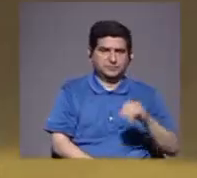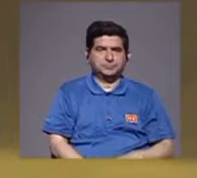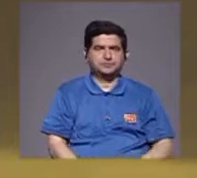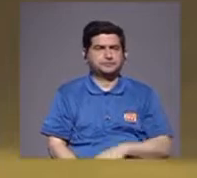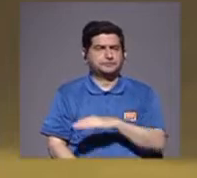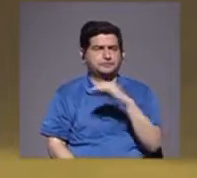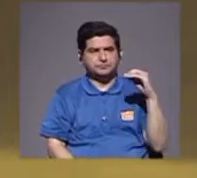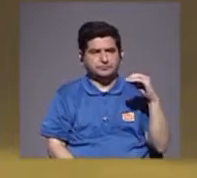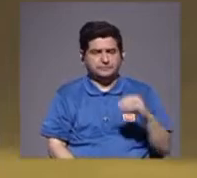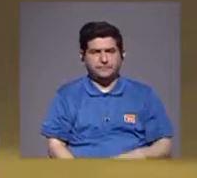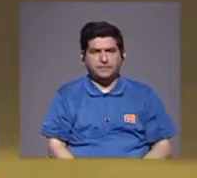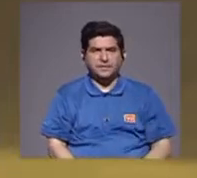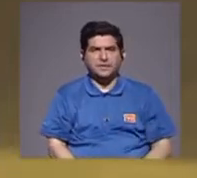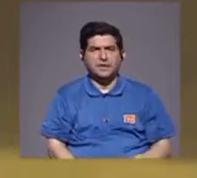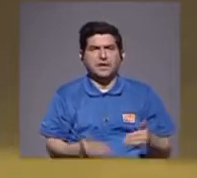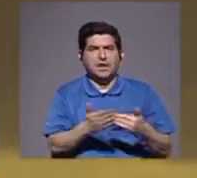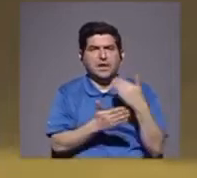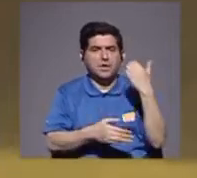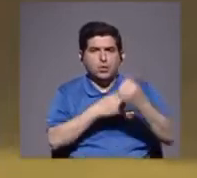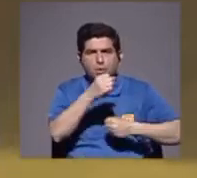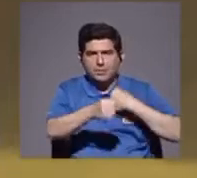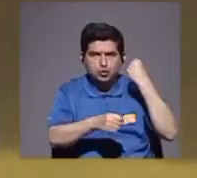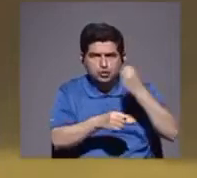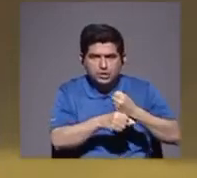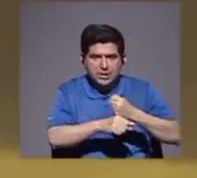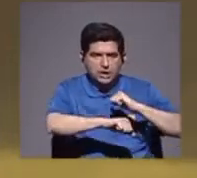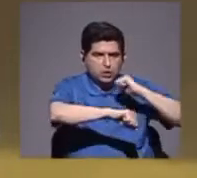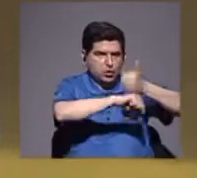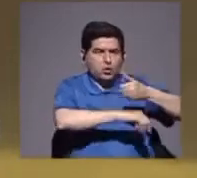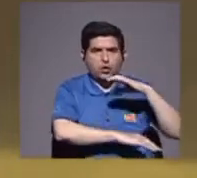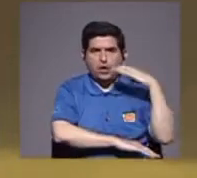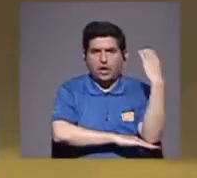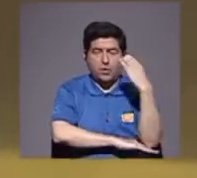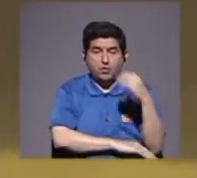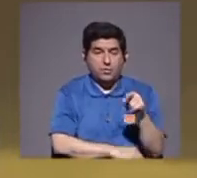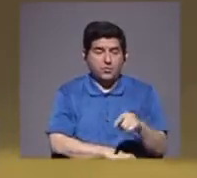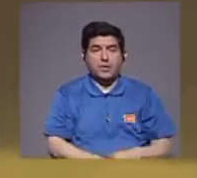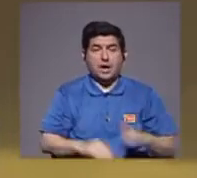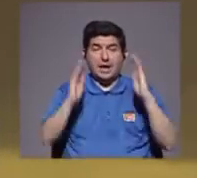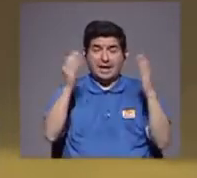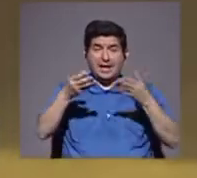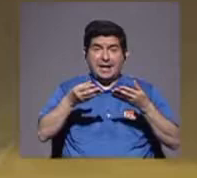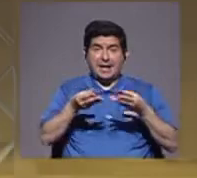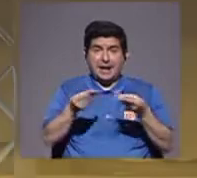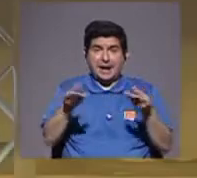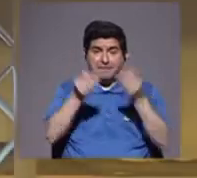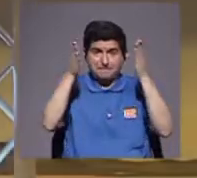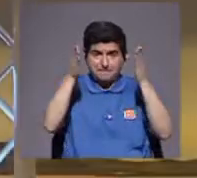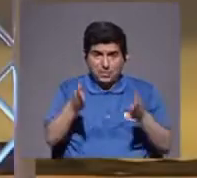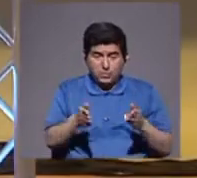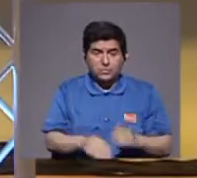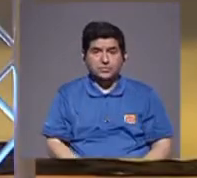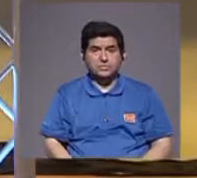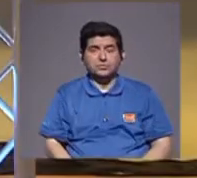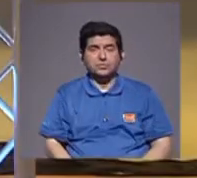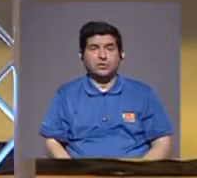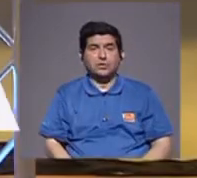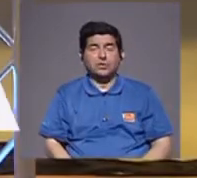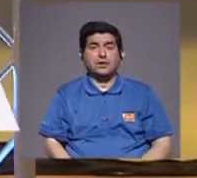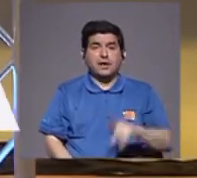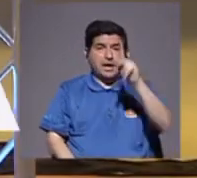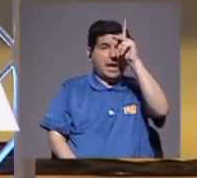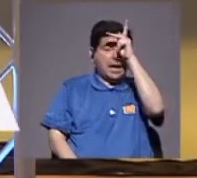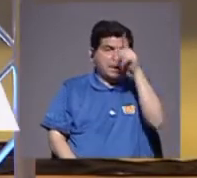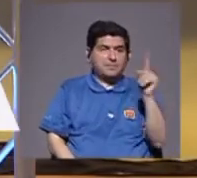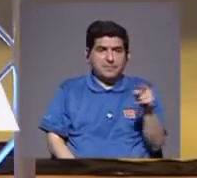y la, y en la nueva, y el nuevo siglo, lograron establecerse, Colombia, y ser unos grandes productores, y darle, a los países, como Perú,